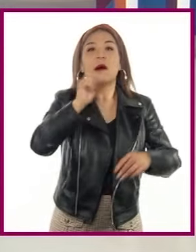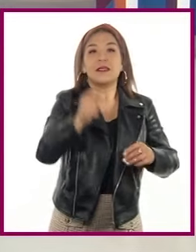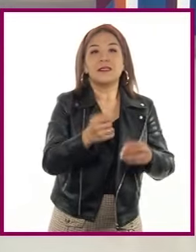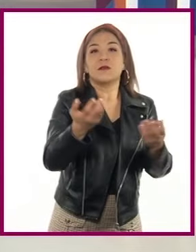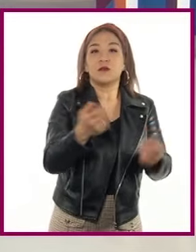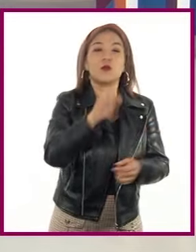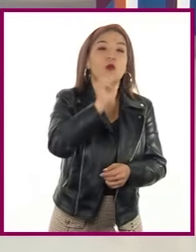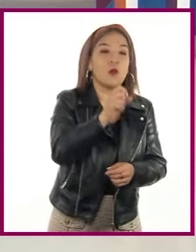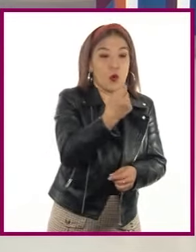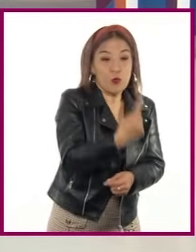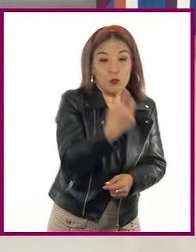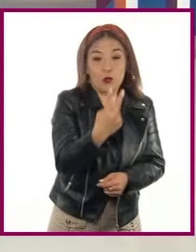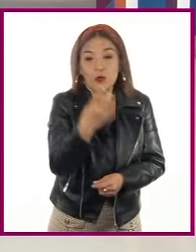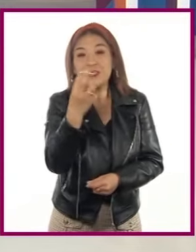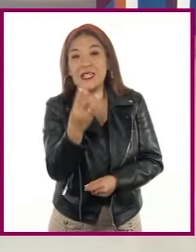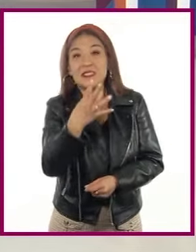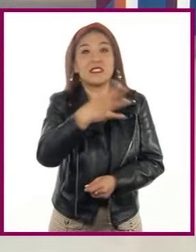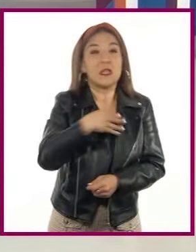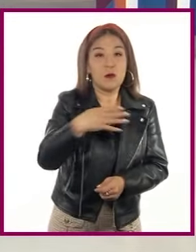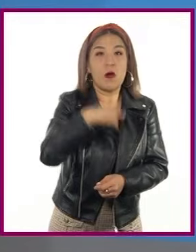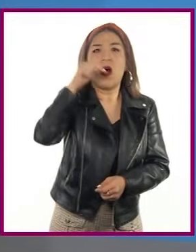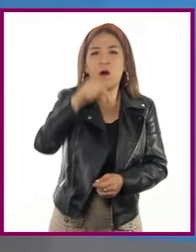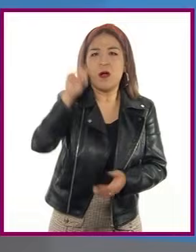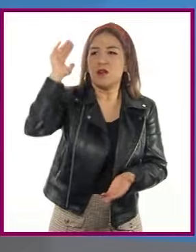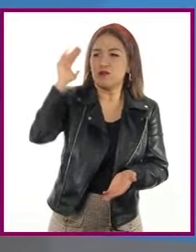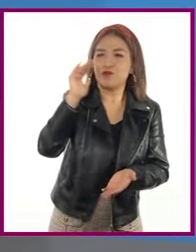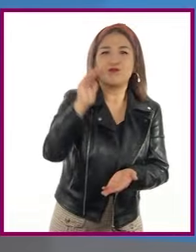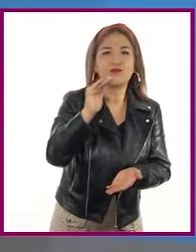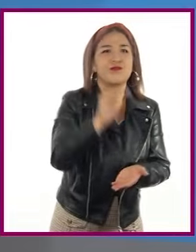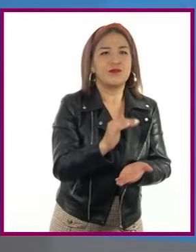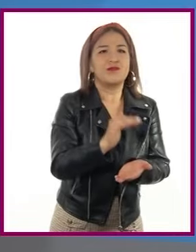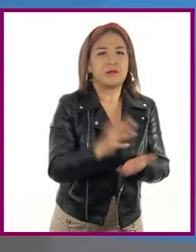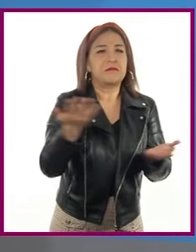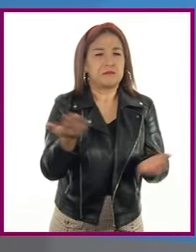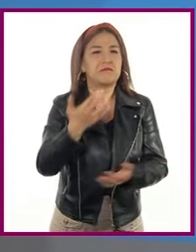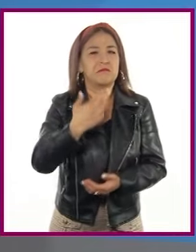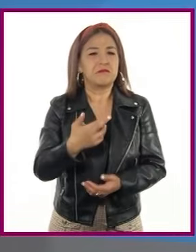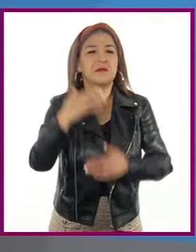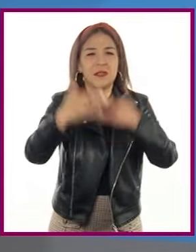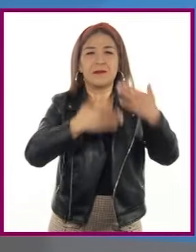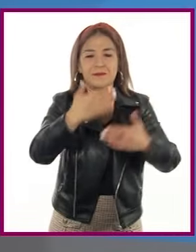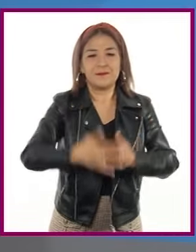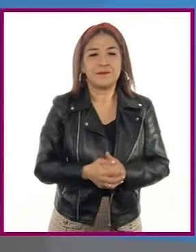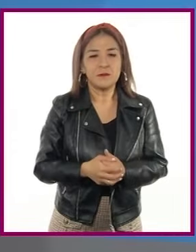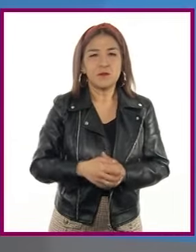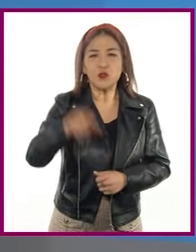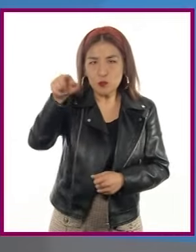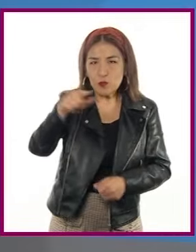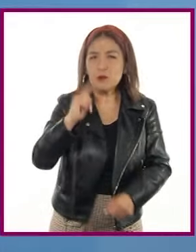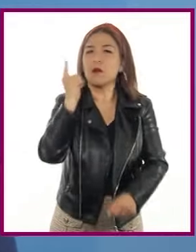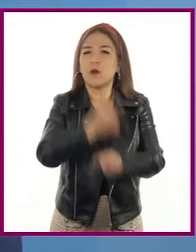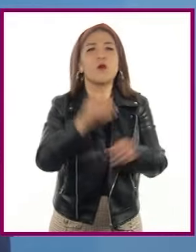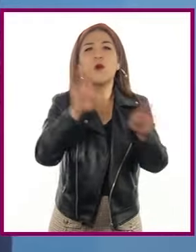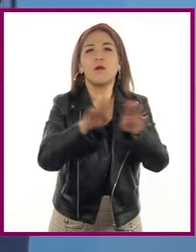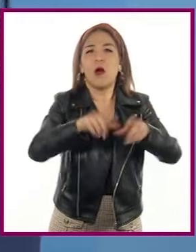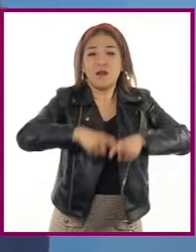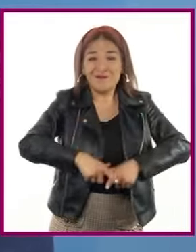considerablemente en las últimas décadas. Nadia, ¿sabes cómo identificar el crecimiento de población?